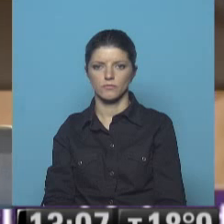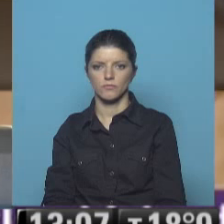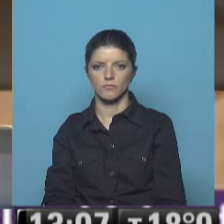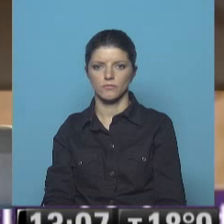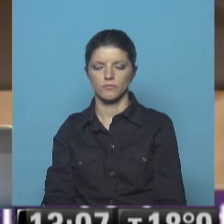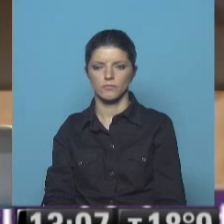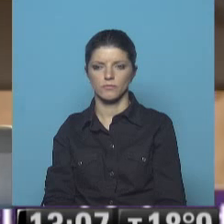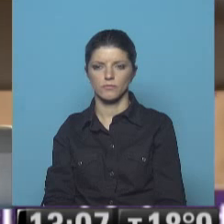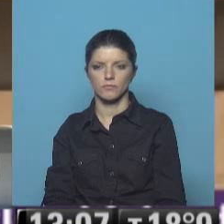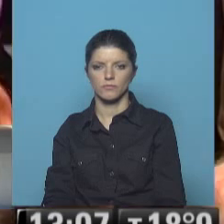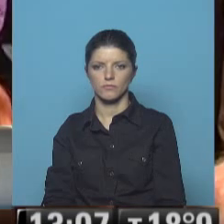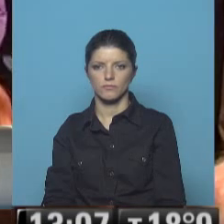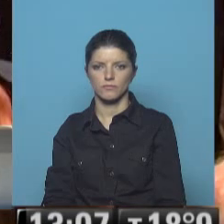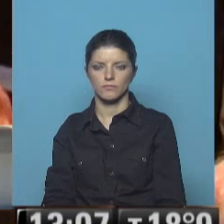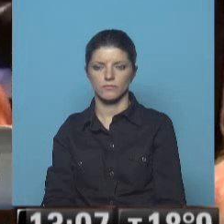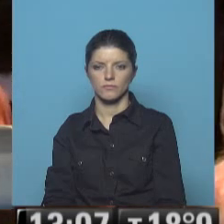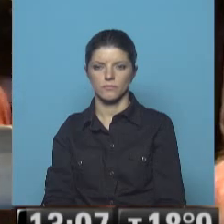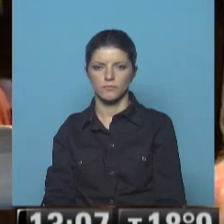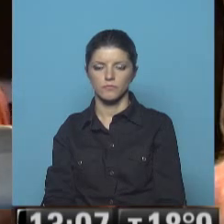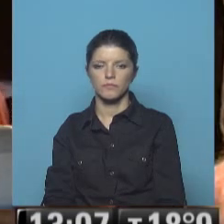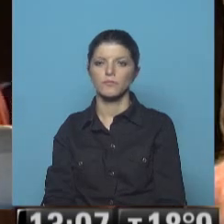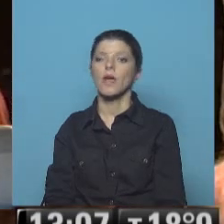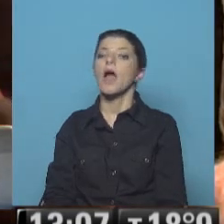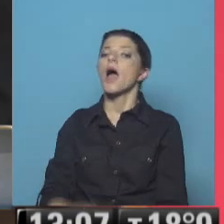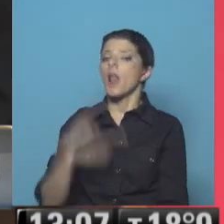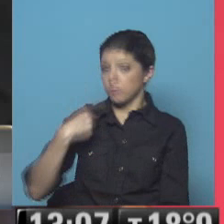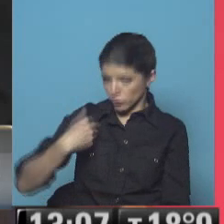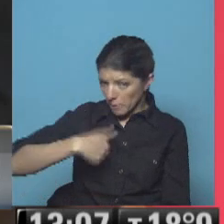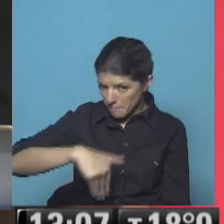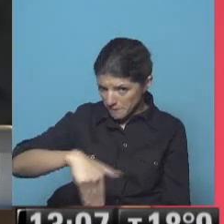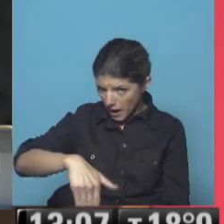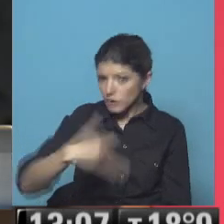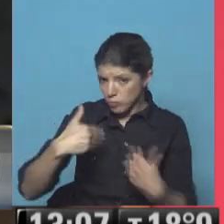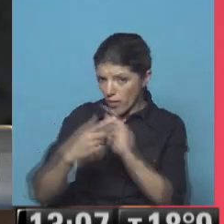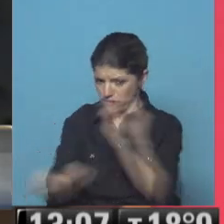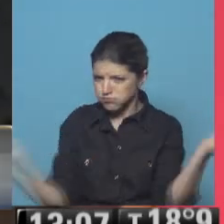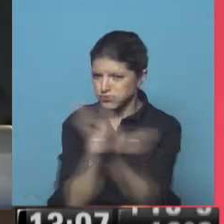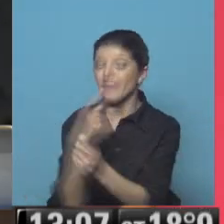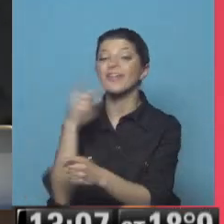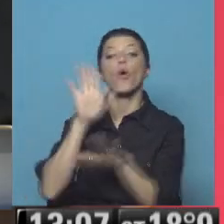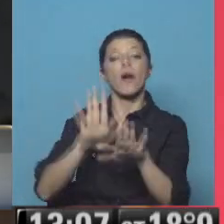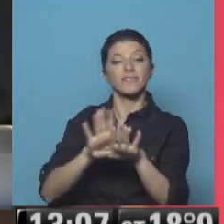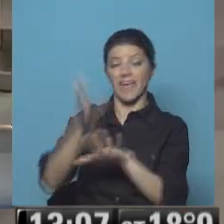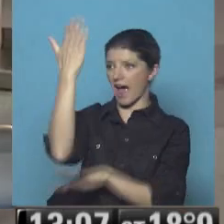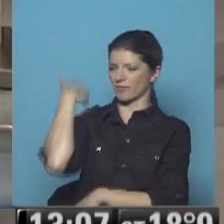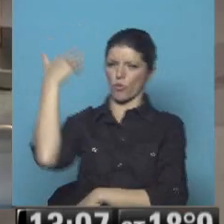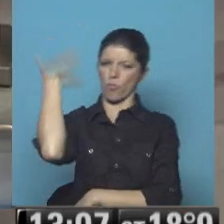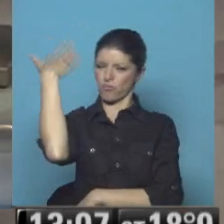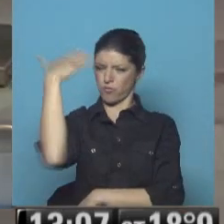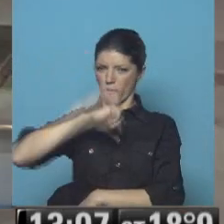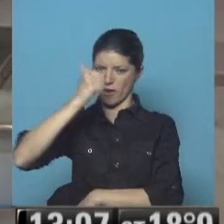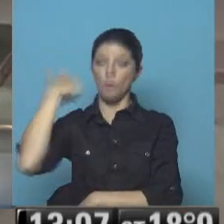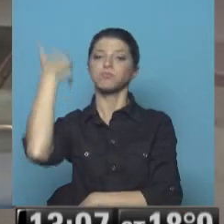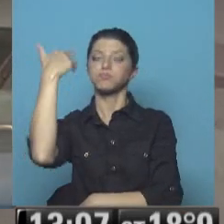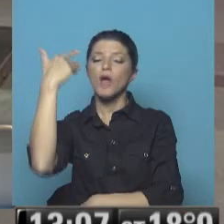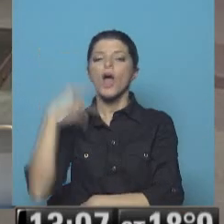more and more money on arms? Y las cosas pueden cambiar y cambiarán, expresó Corbyn en su triunfal discurso cuestionando